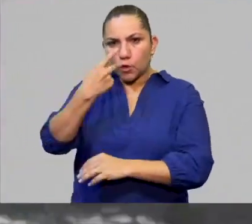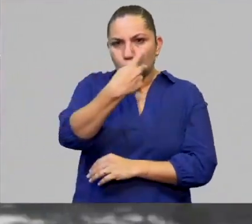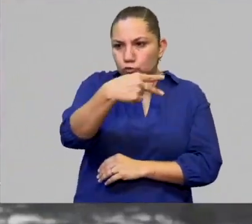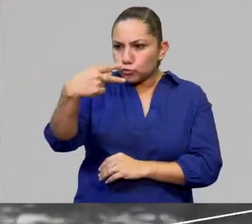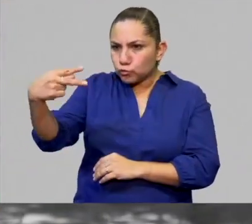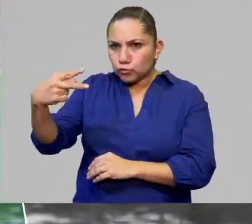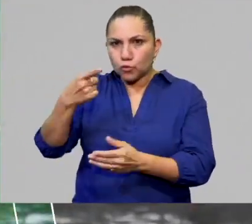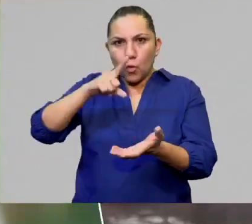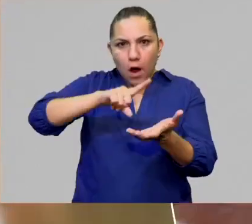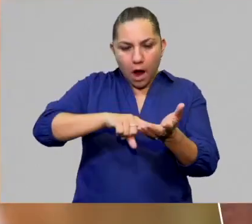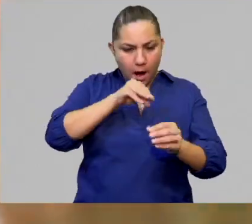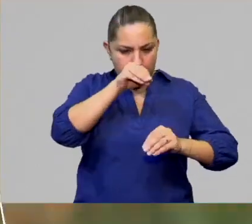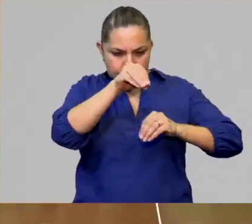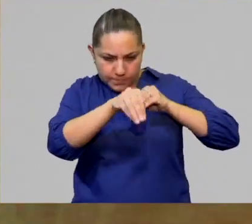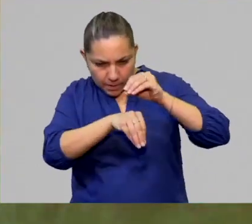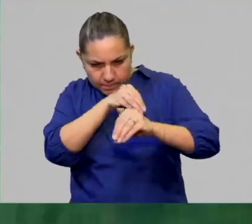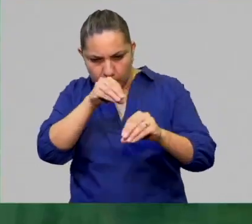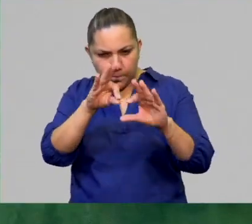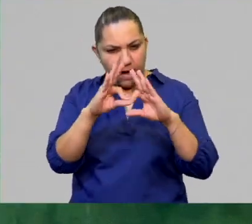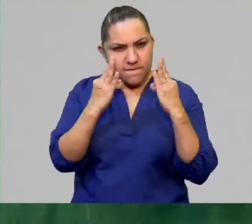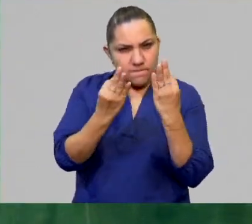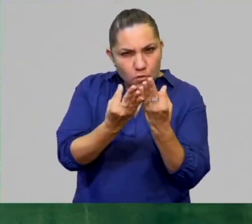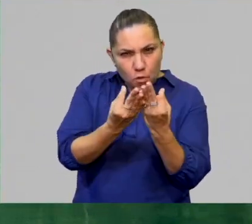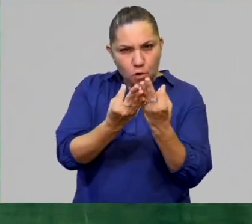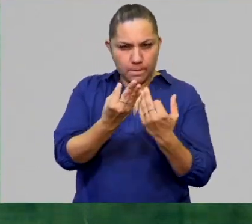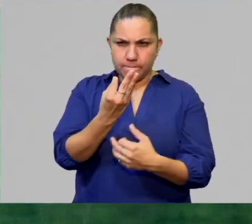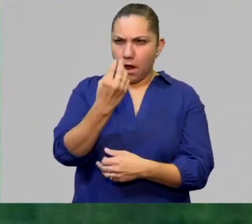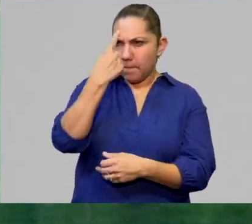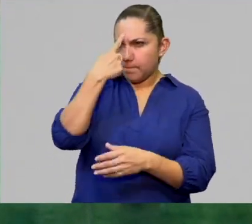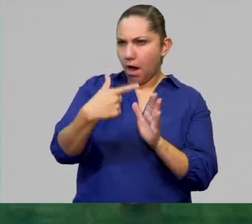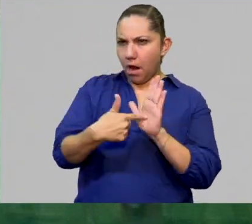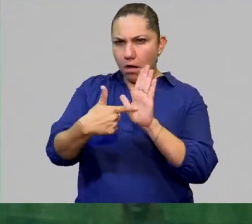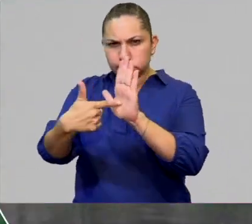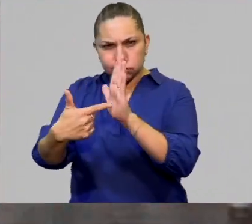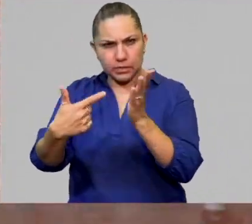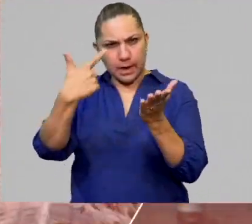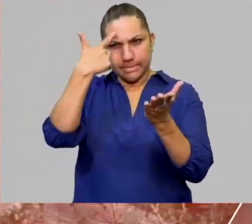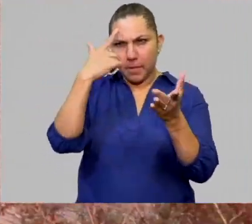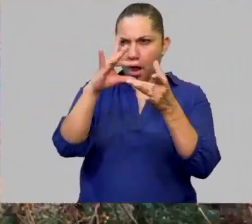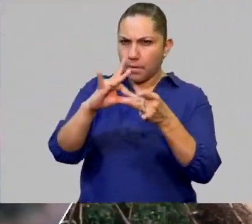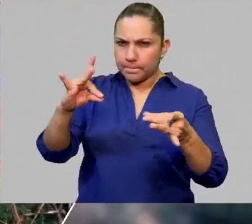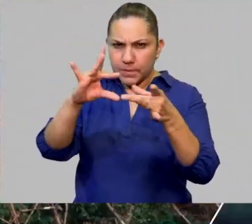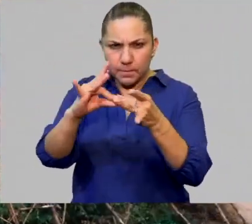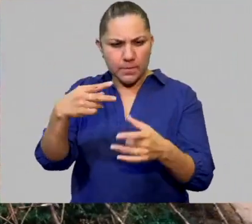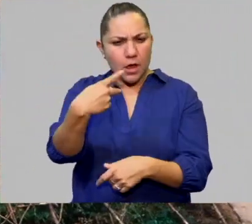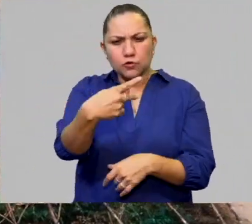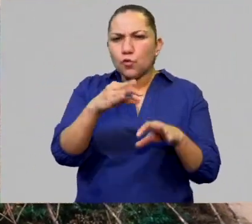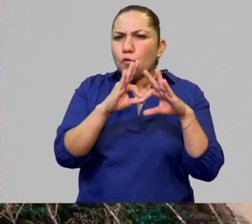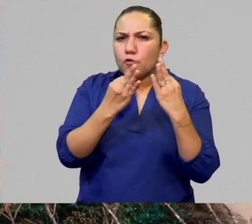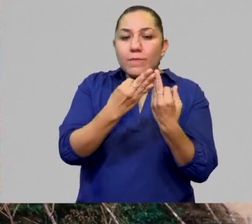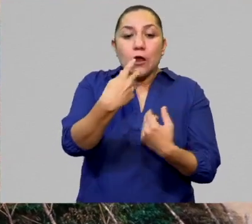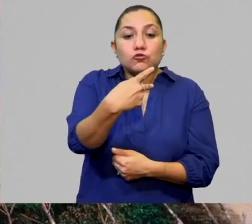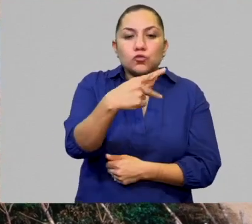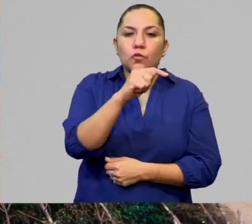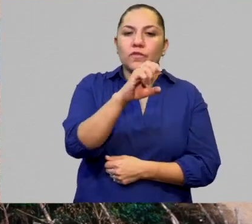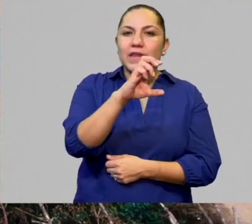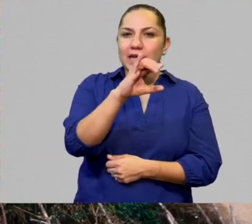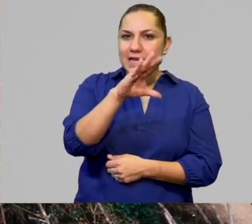composición, sus propias formas de versificar, sus propias formas de narrar, sus propias técnicas.